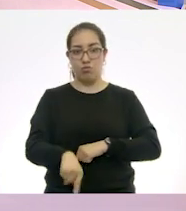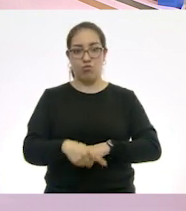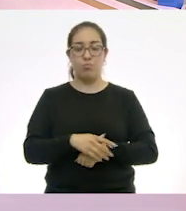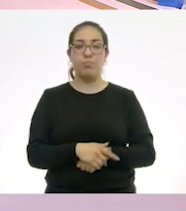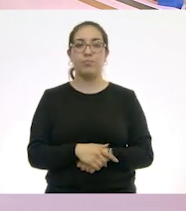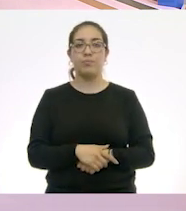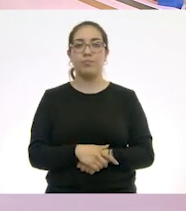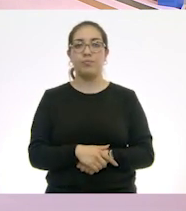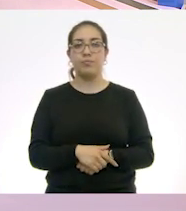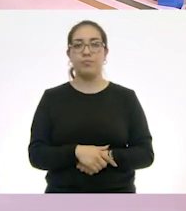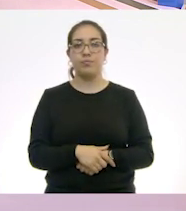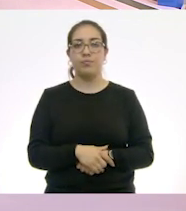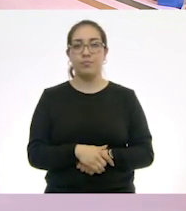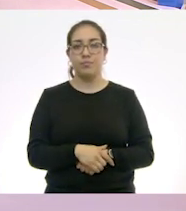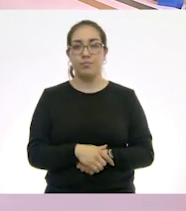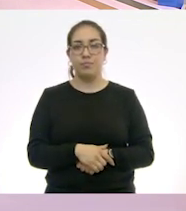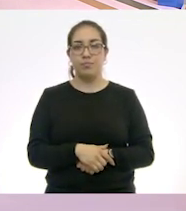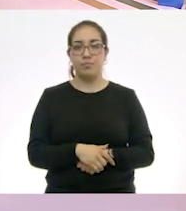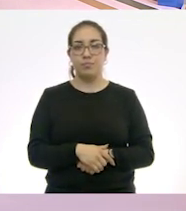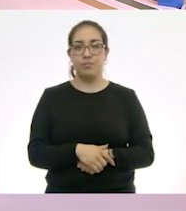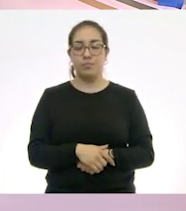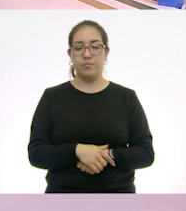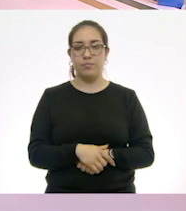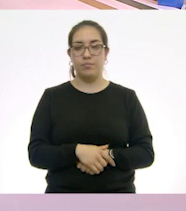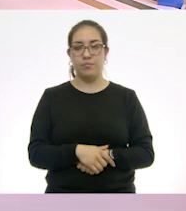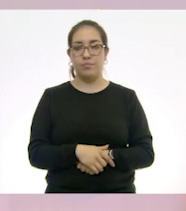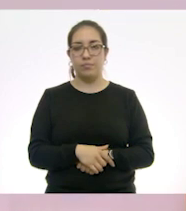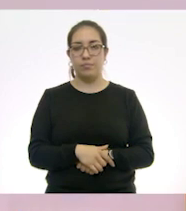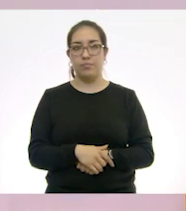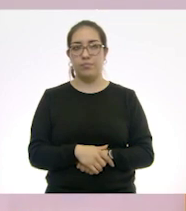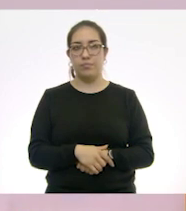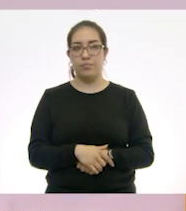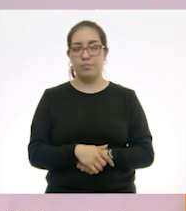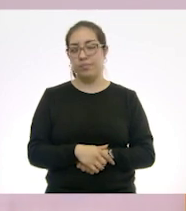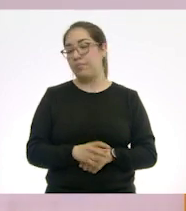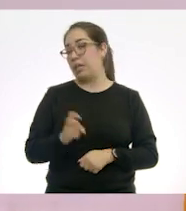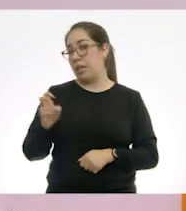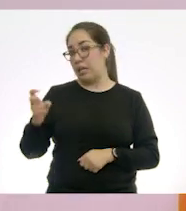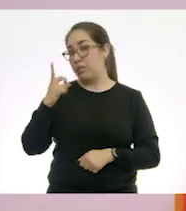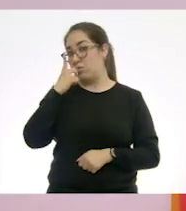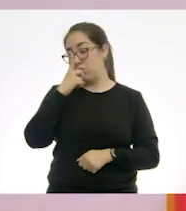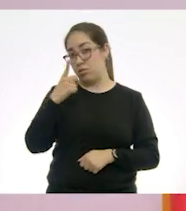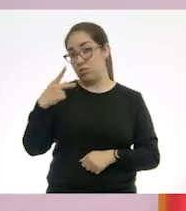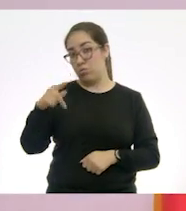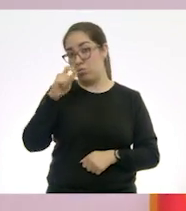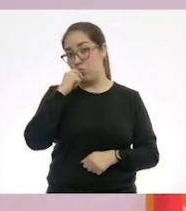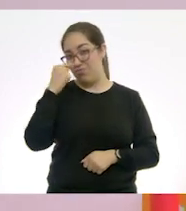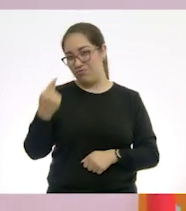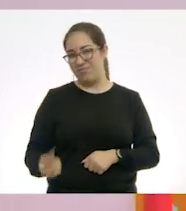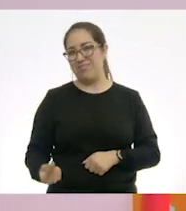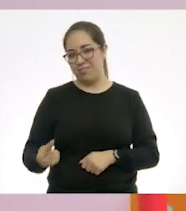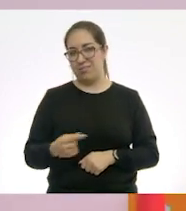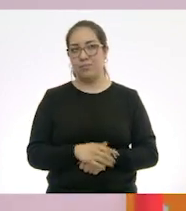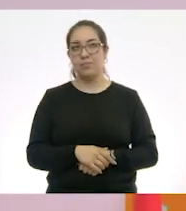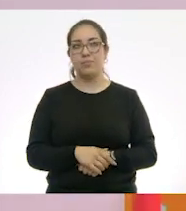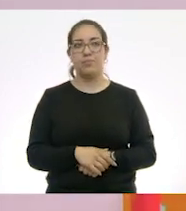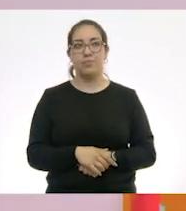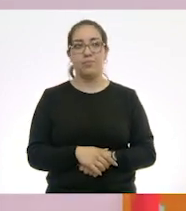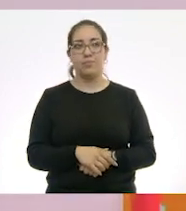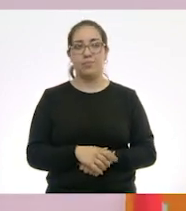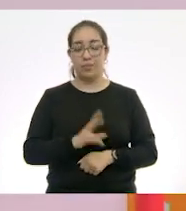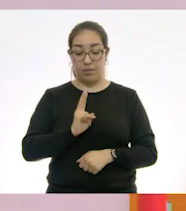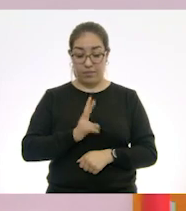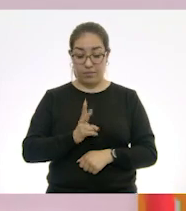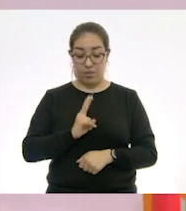Ahí va. Esto es lo que nos está diciendo Jorge de lo que escuchamos. Es un virus